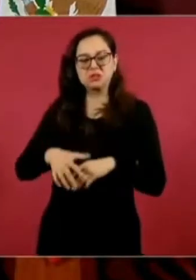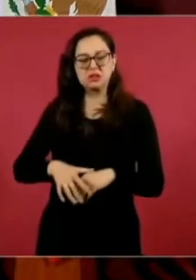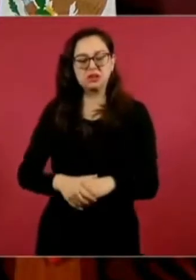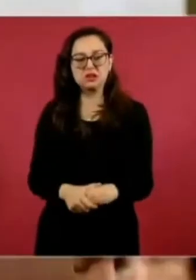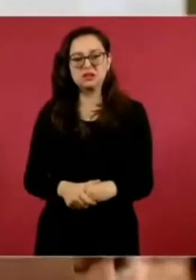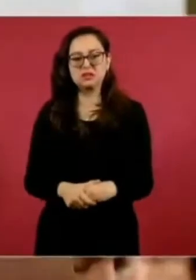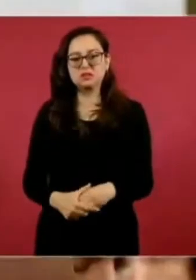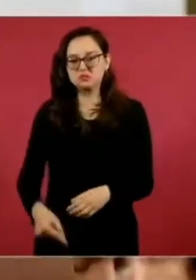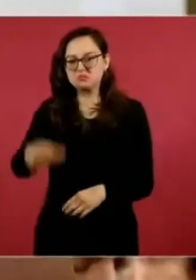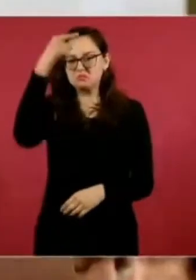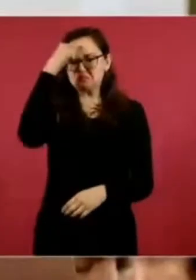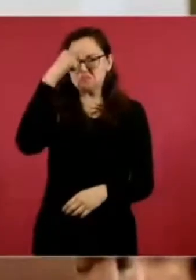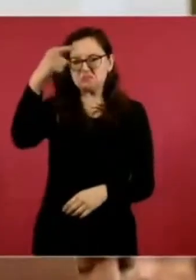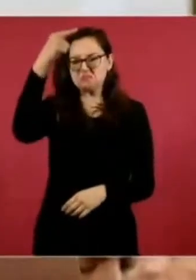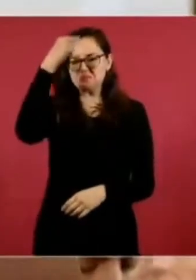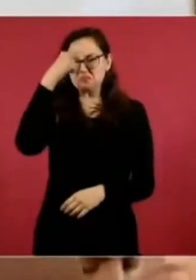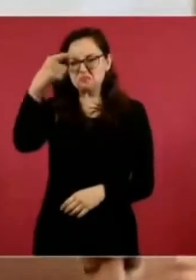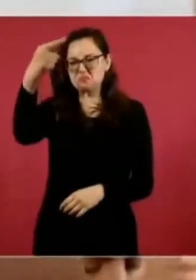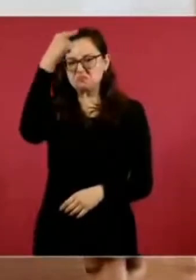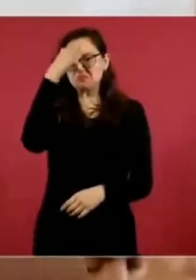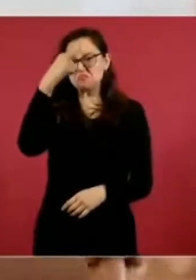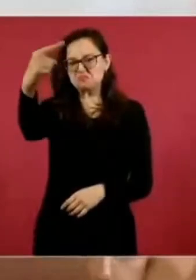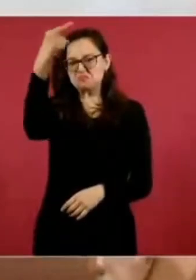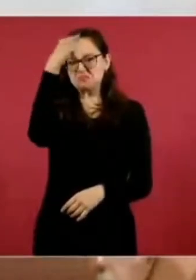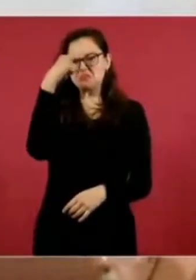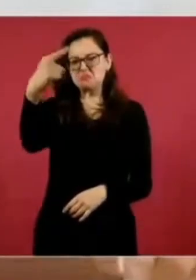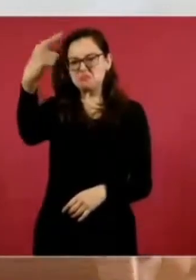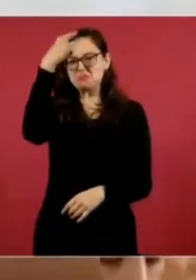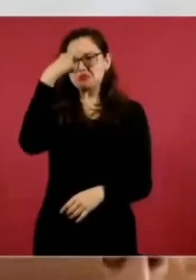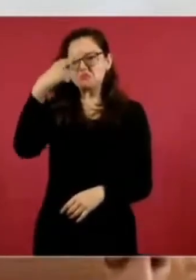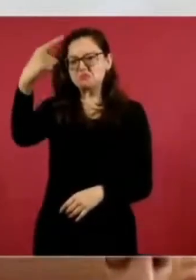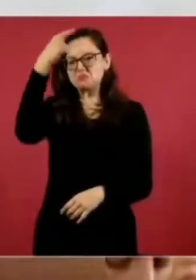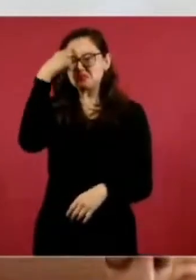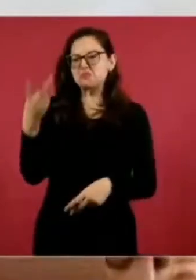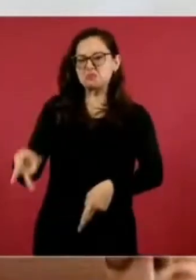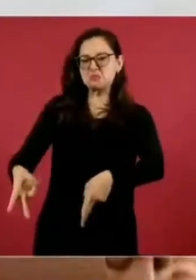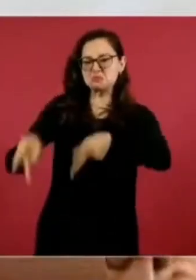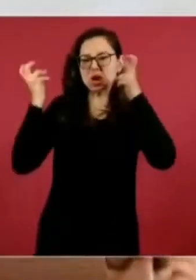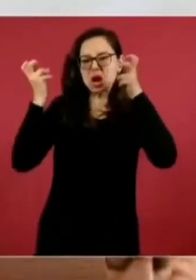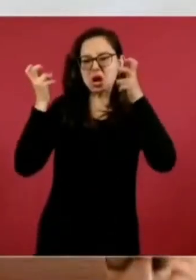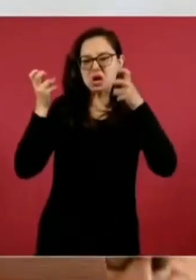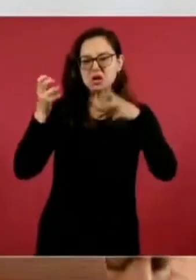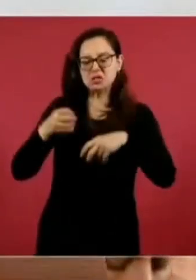como enajenados a robar.